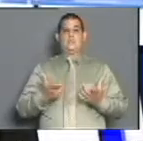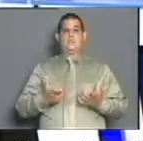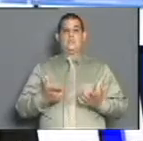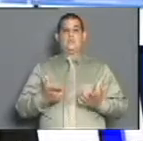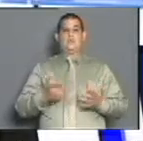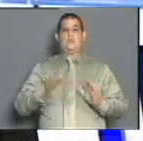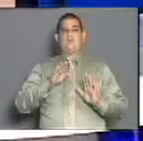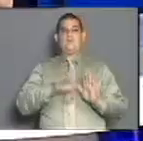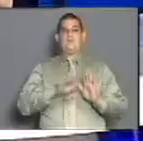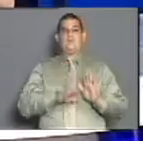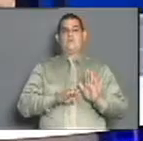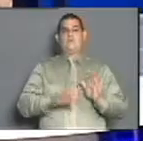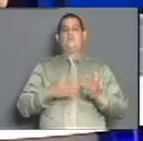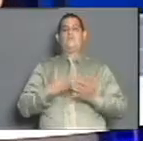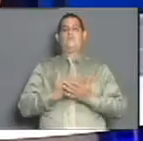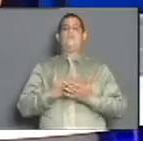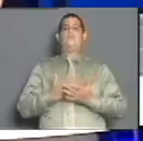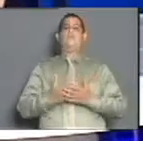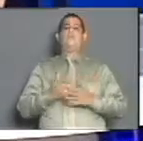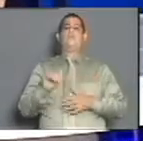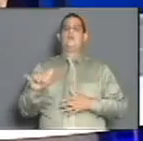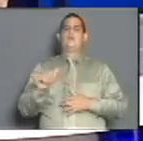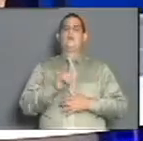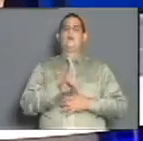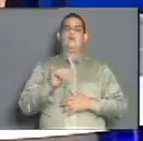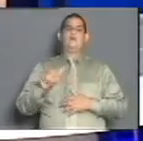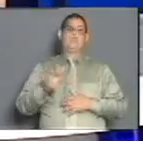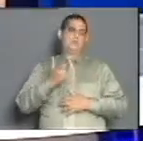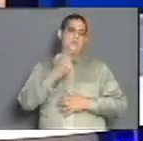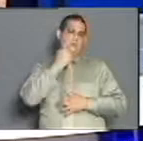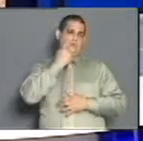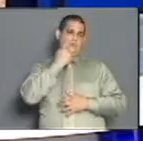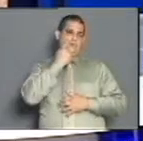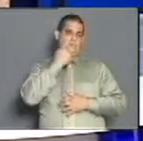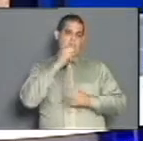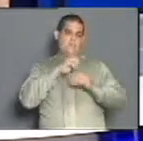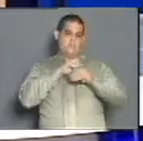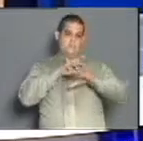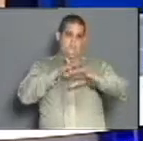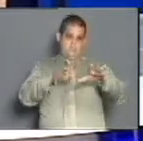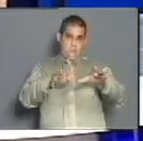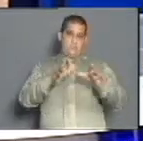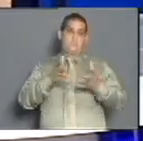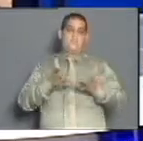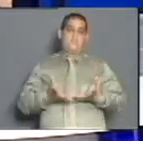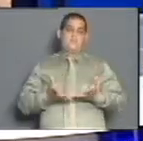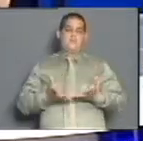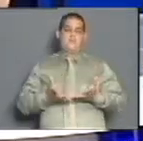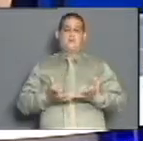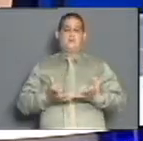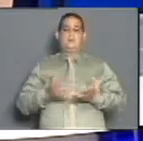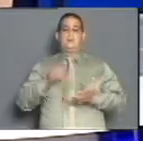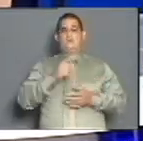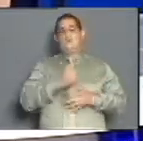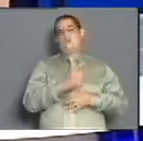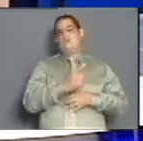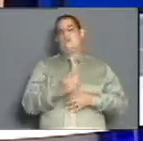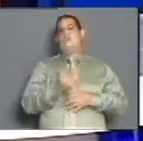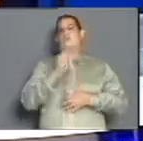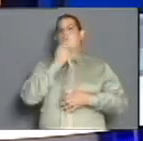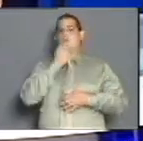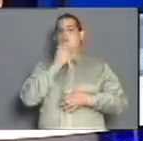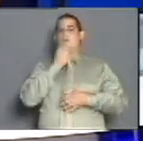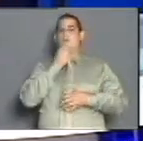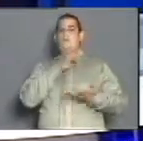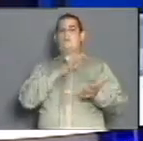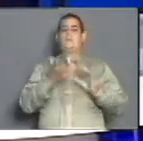bajando. Bajando. Eso, usted sabe, si usted conoce que este virus se ha dicho que es más difusible y que por cada caso pueden aparecer,